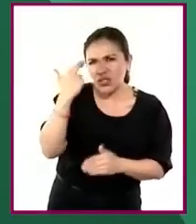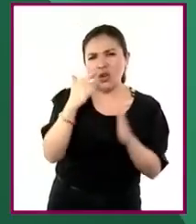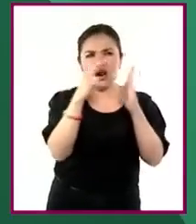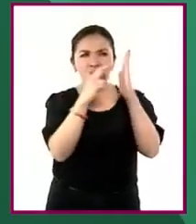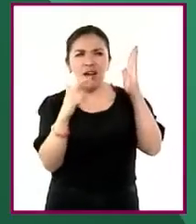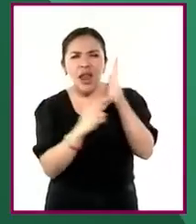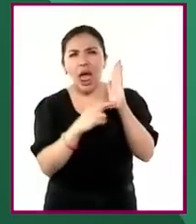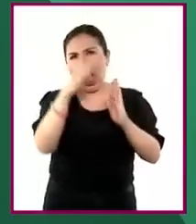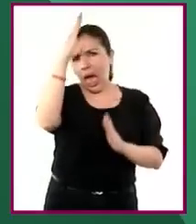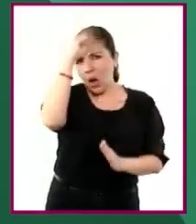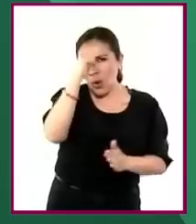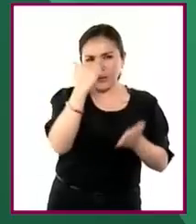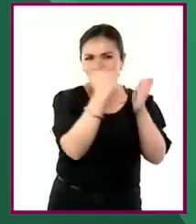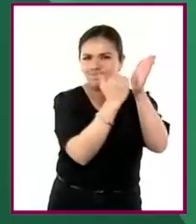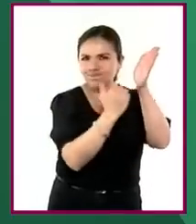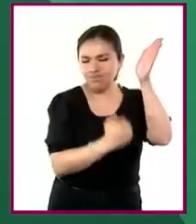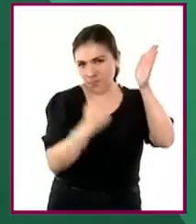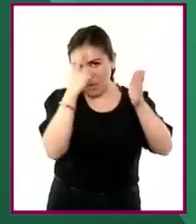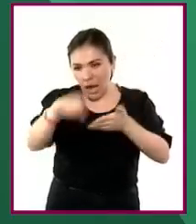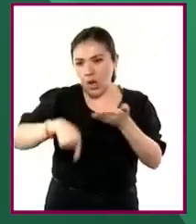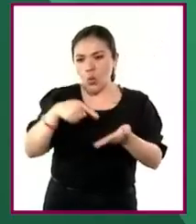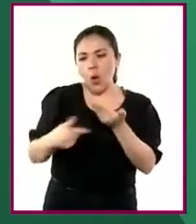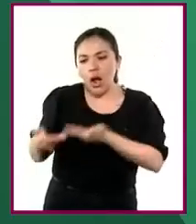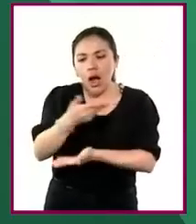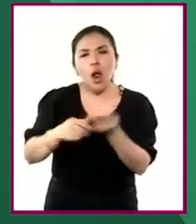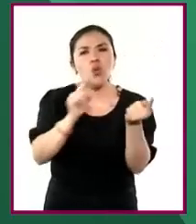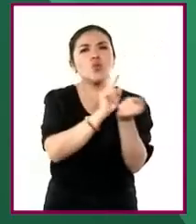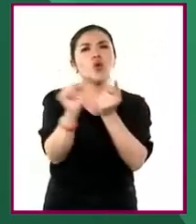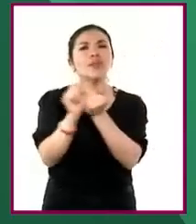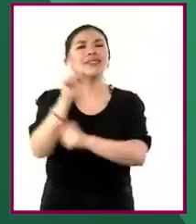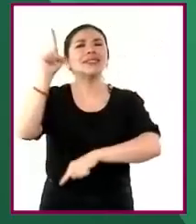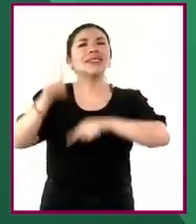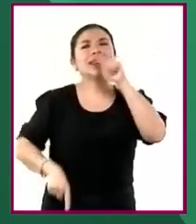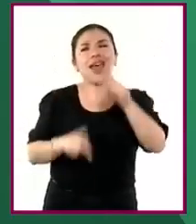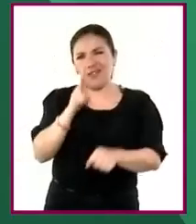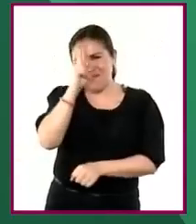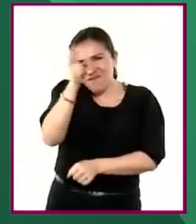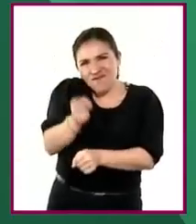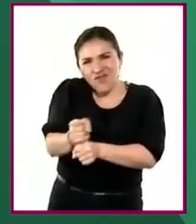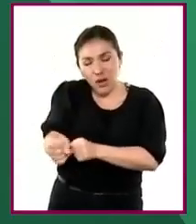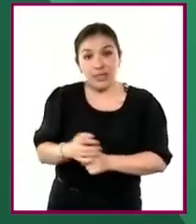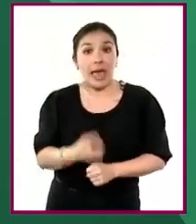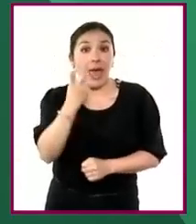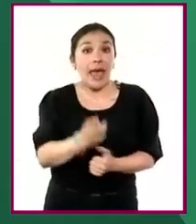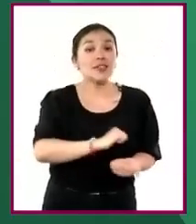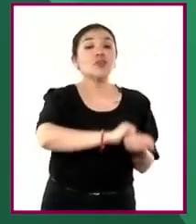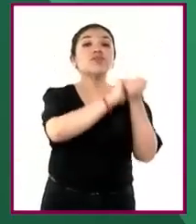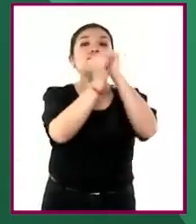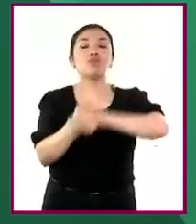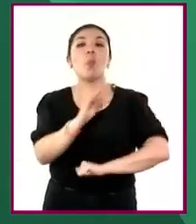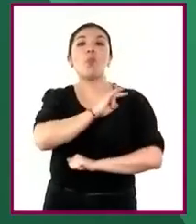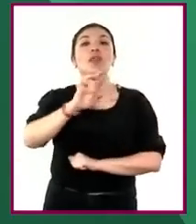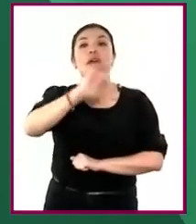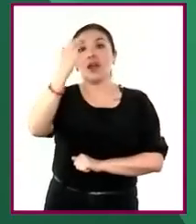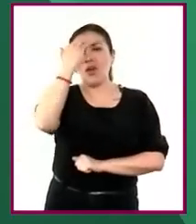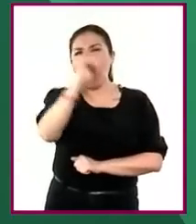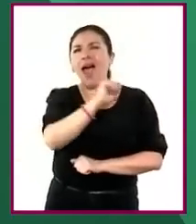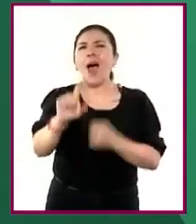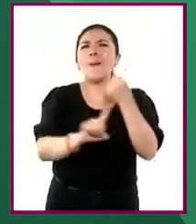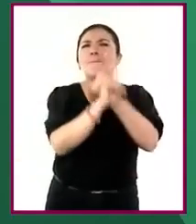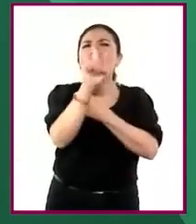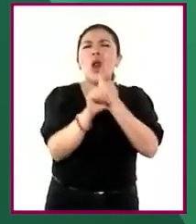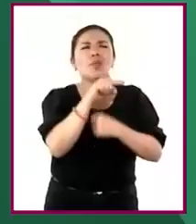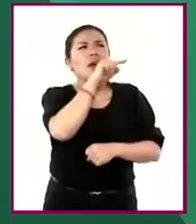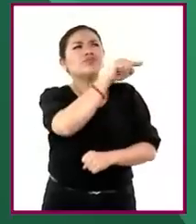reglas para generar espacios de convivencia libres de violencia, lo que conlleva reconocer que los